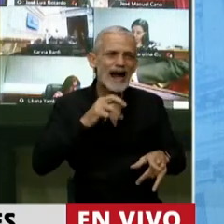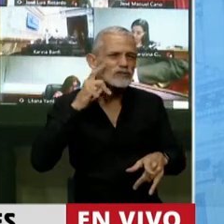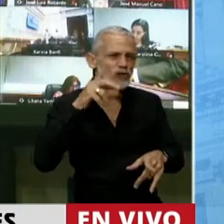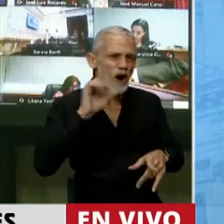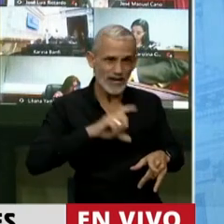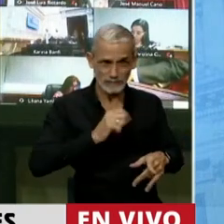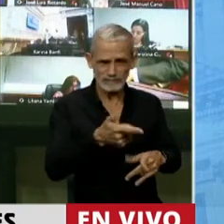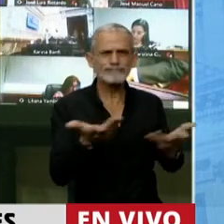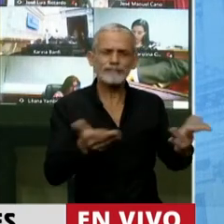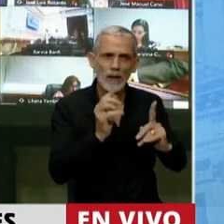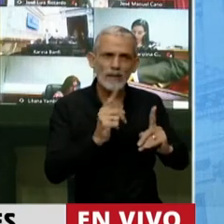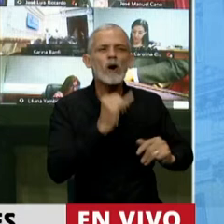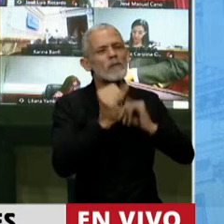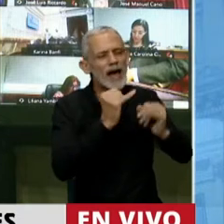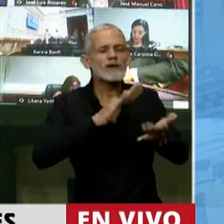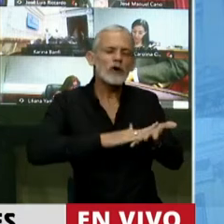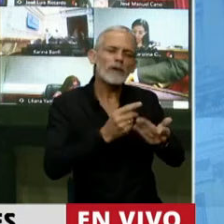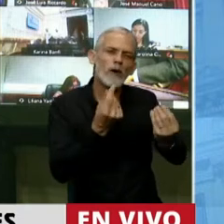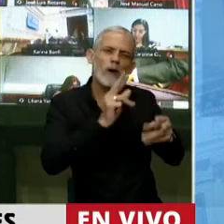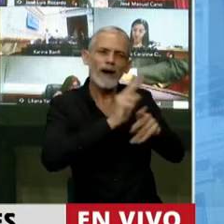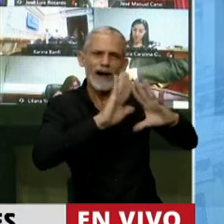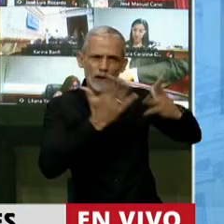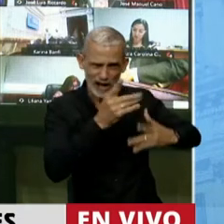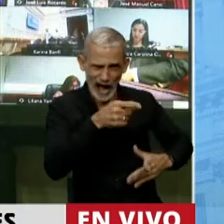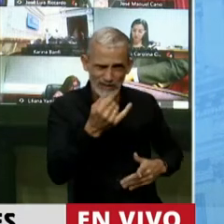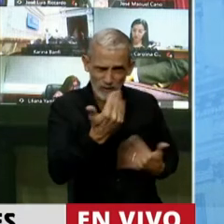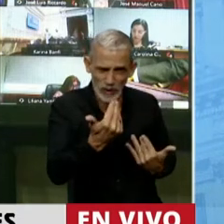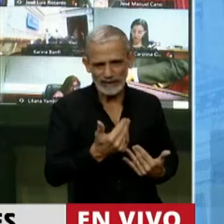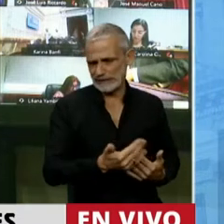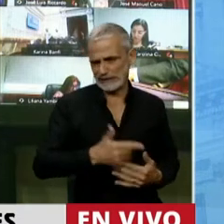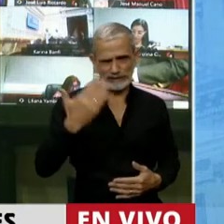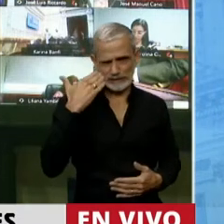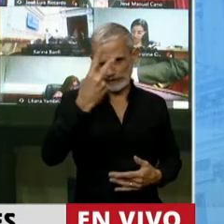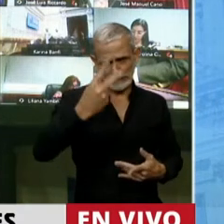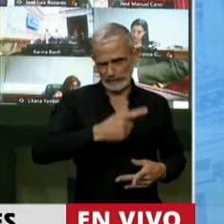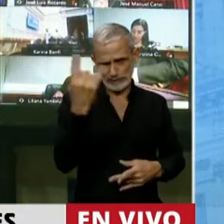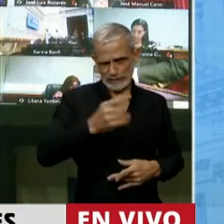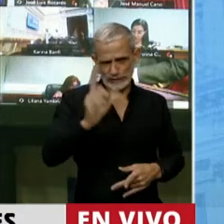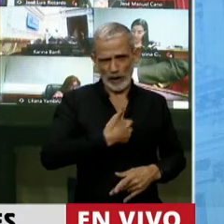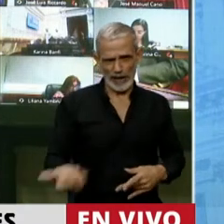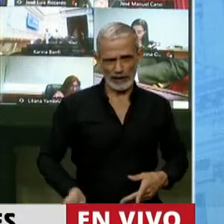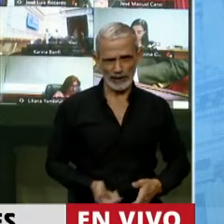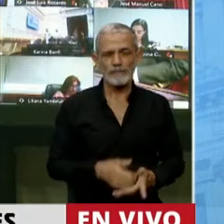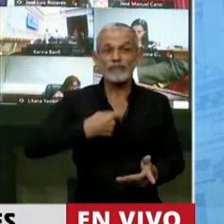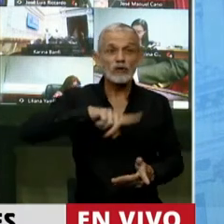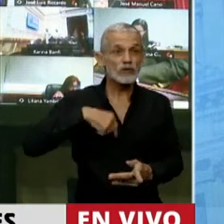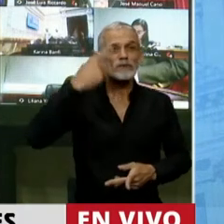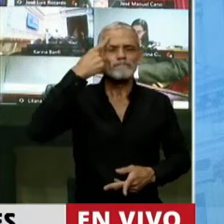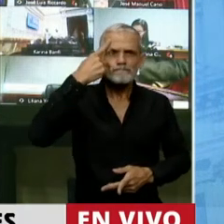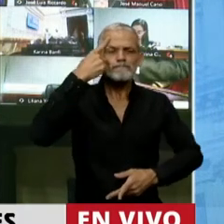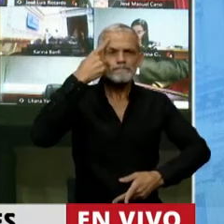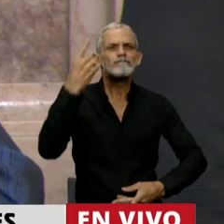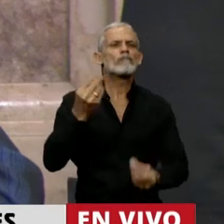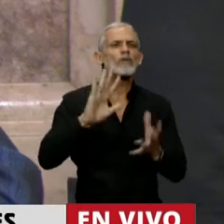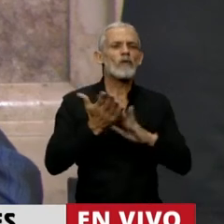para educarlos sobre el problema socioambiental? Bueno, es una hipocresía absoluta. Nosotros creemos justamente